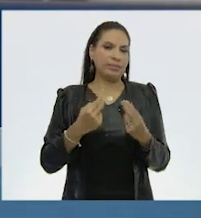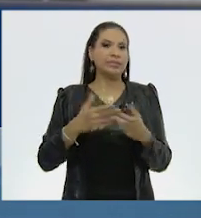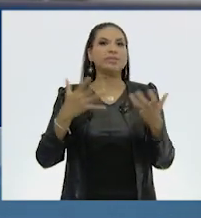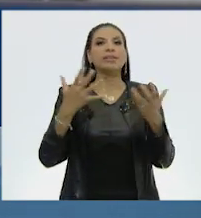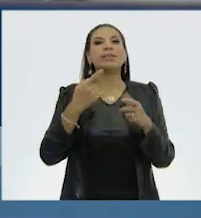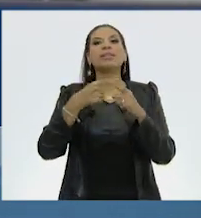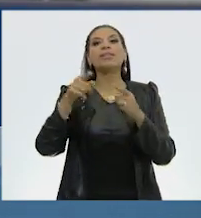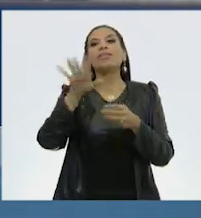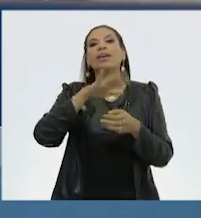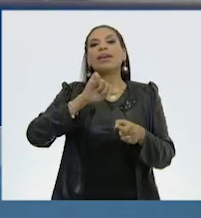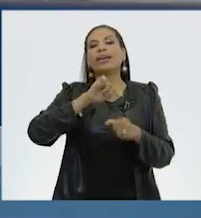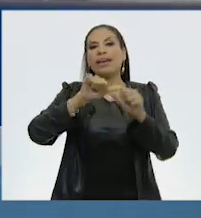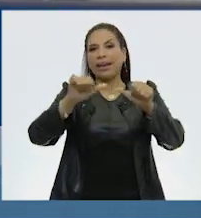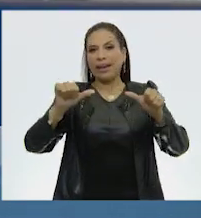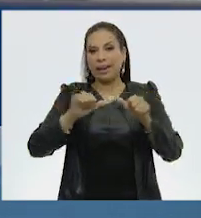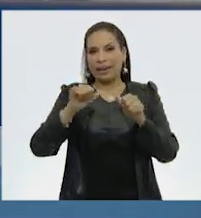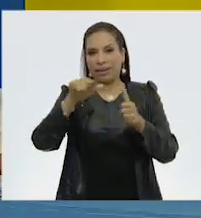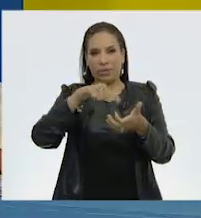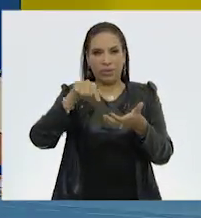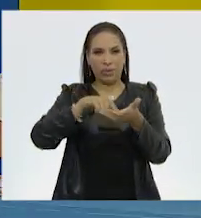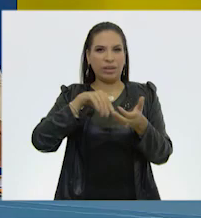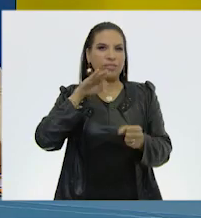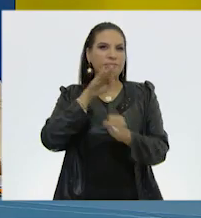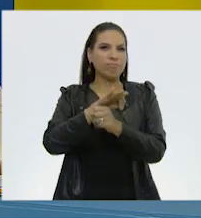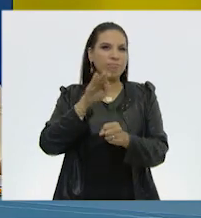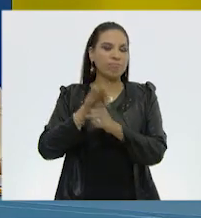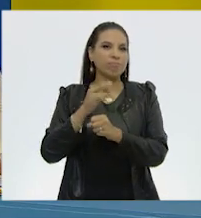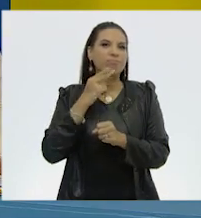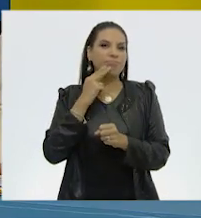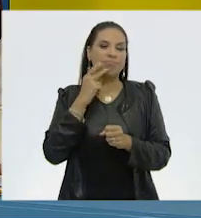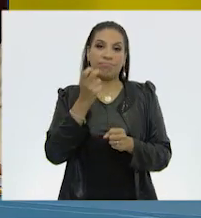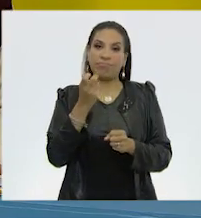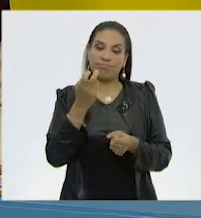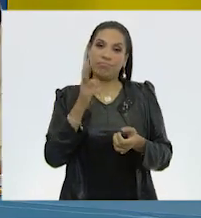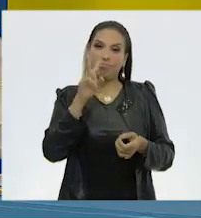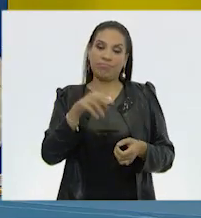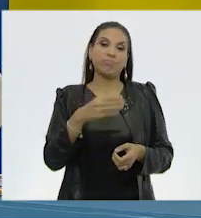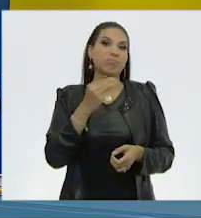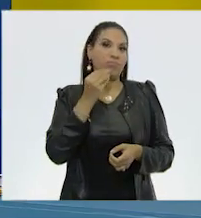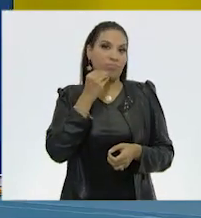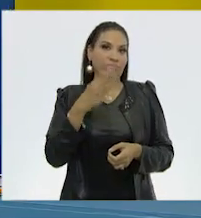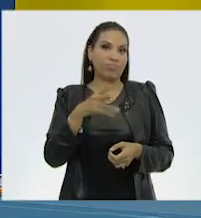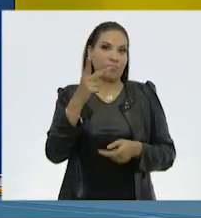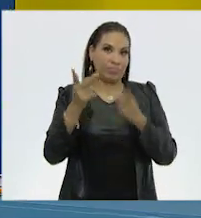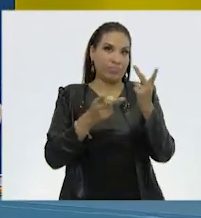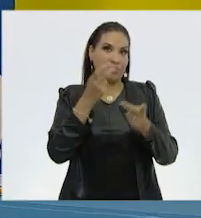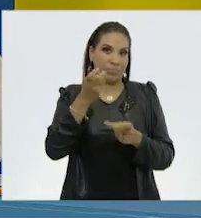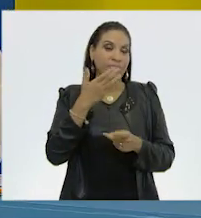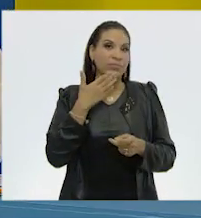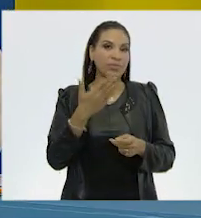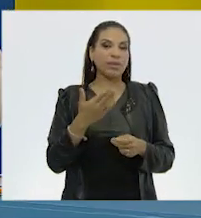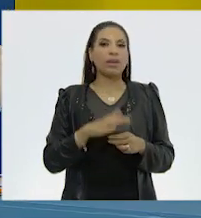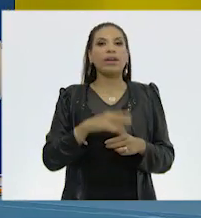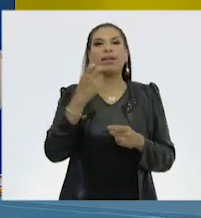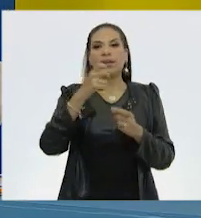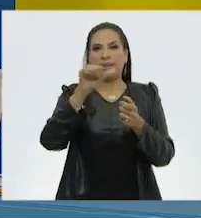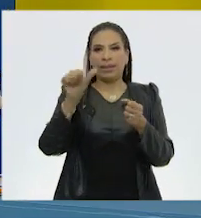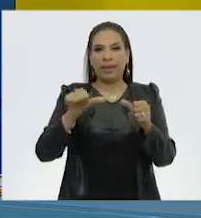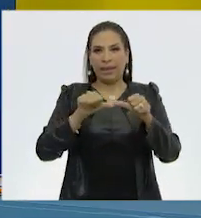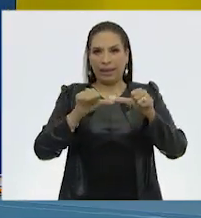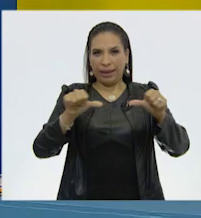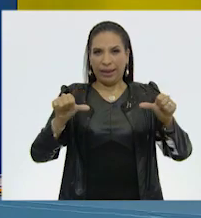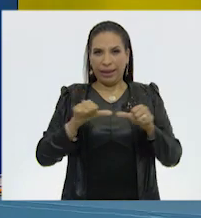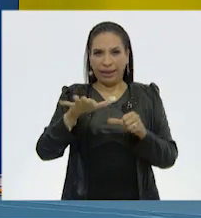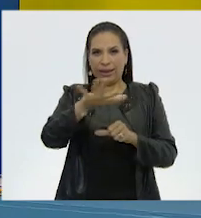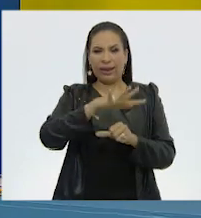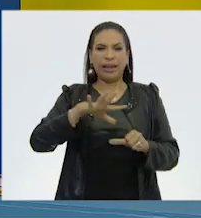crear áreas protegidas? Ay, es una excelente pregunta, Tom. Mira, estas áreas contienen